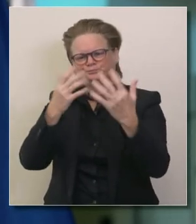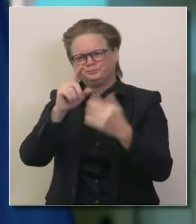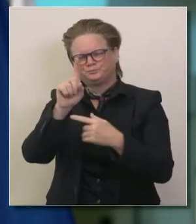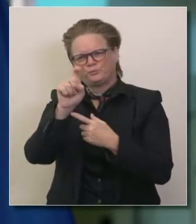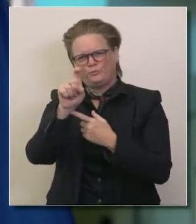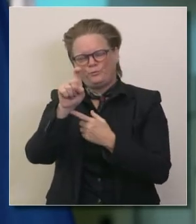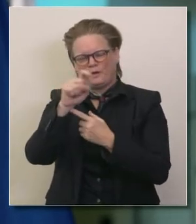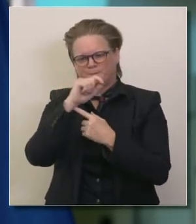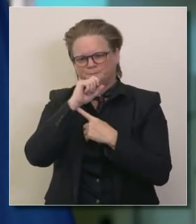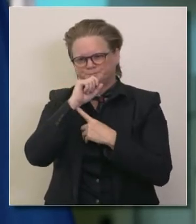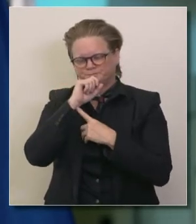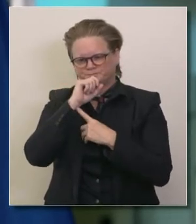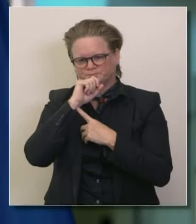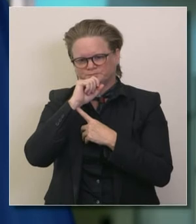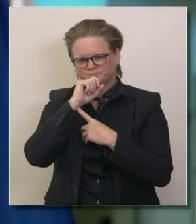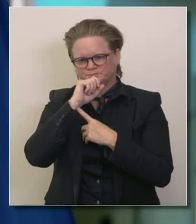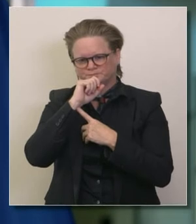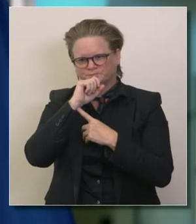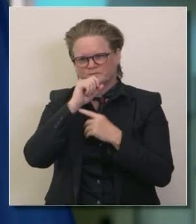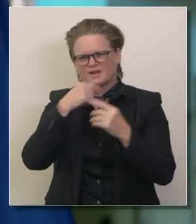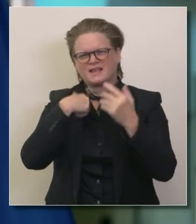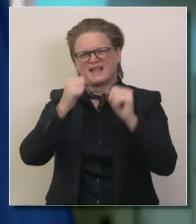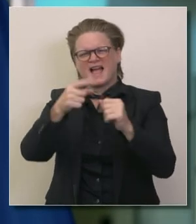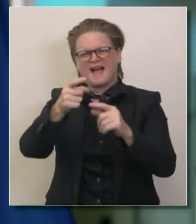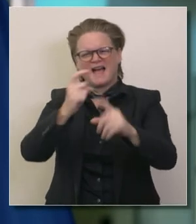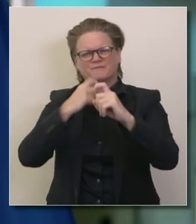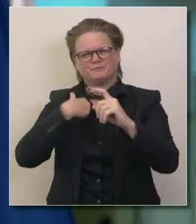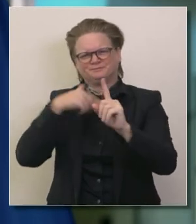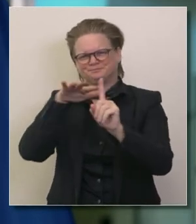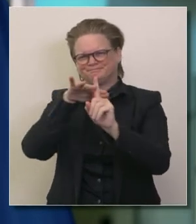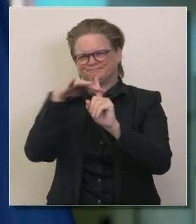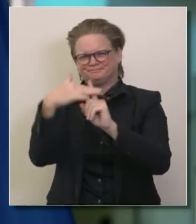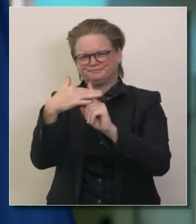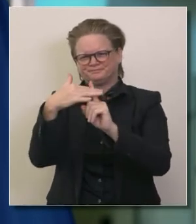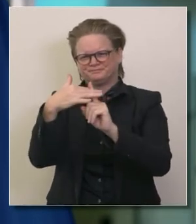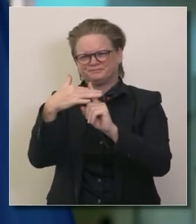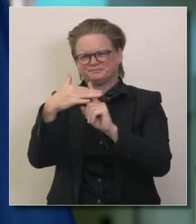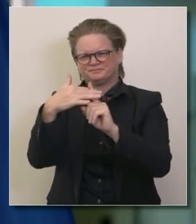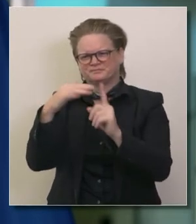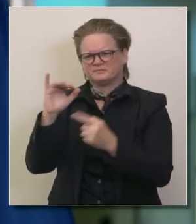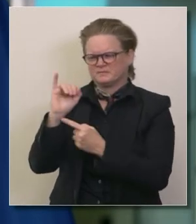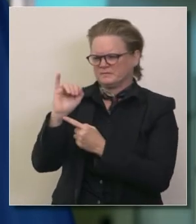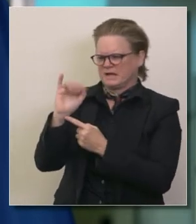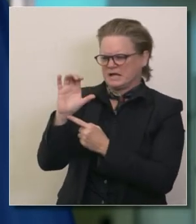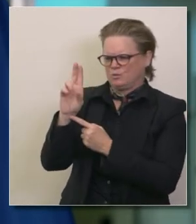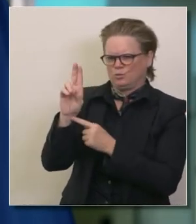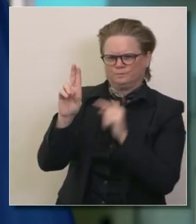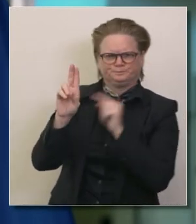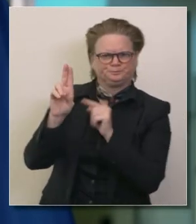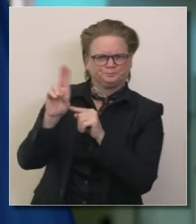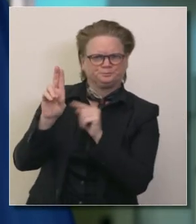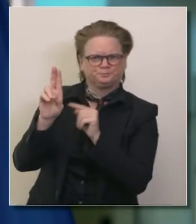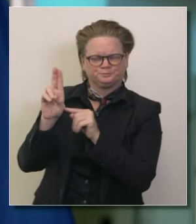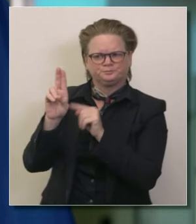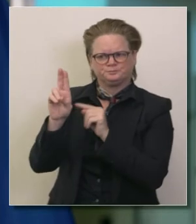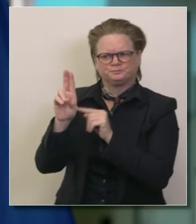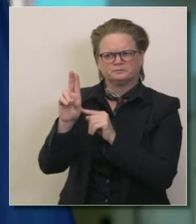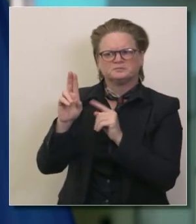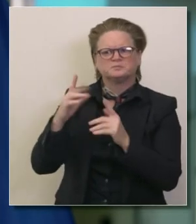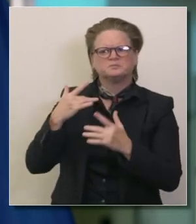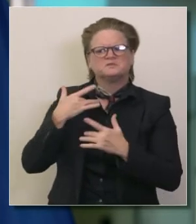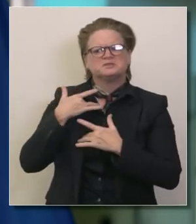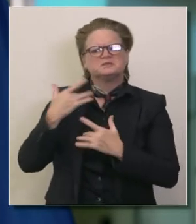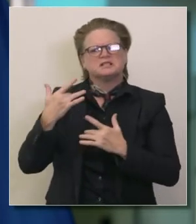con un tipo de información me gustaría que nos diera el contexto de donde el uso de salas de